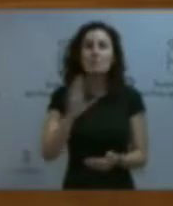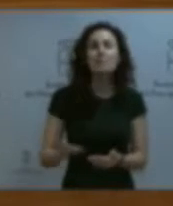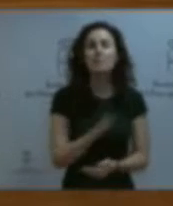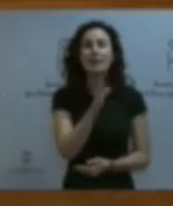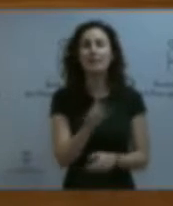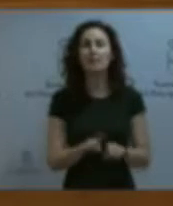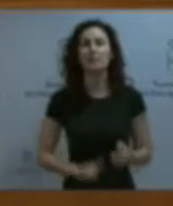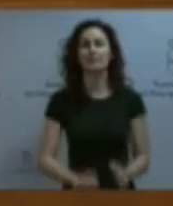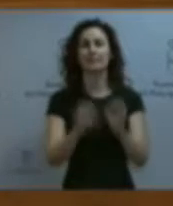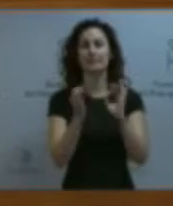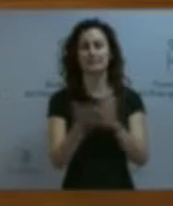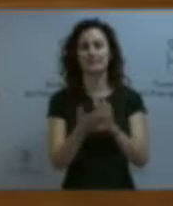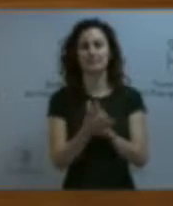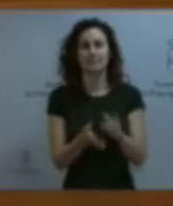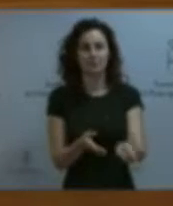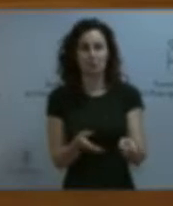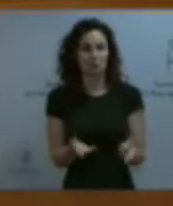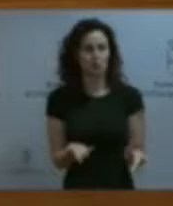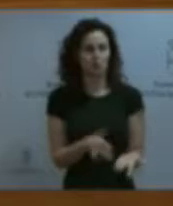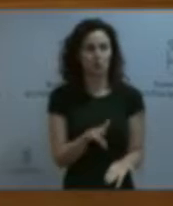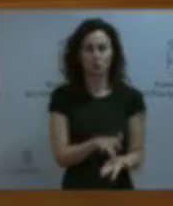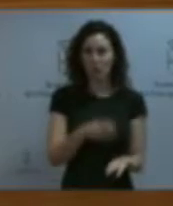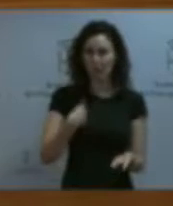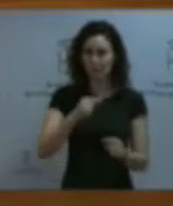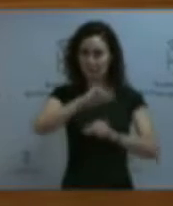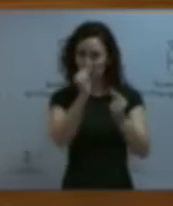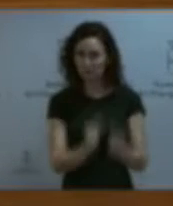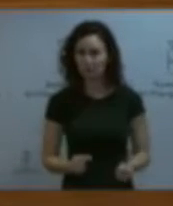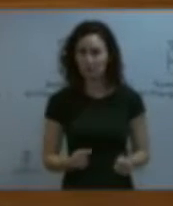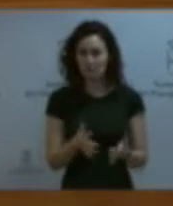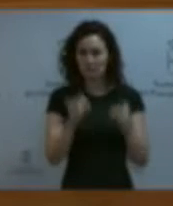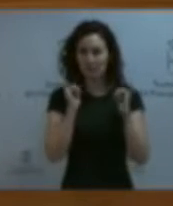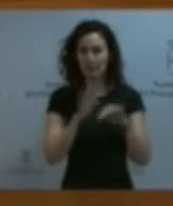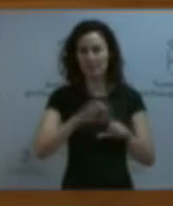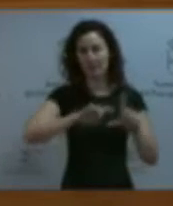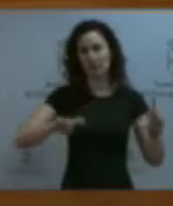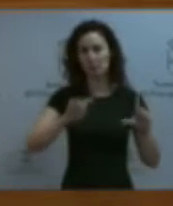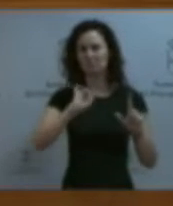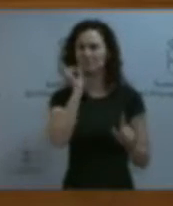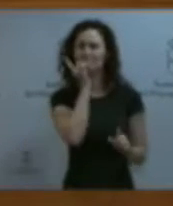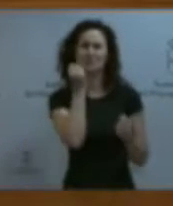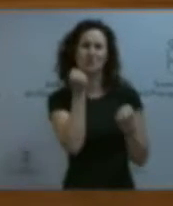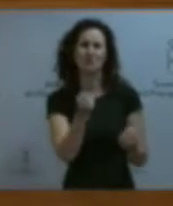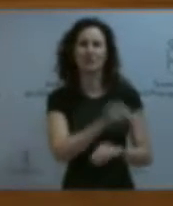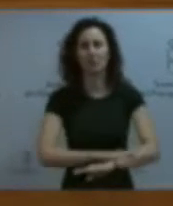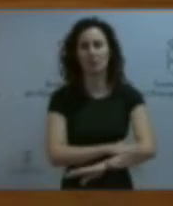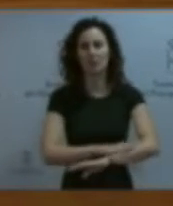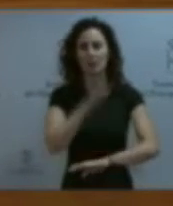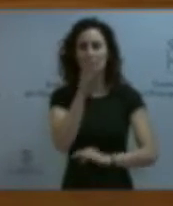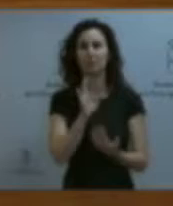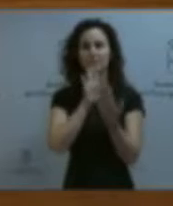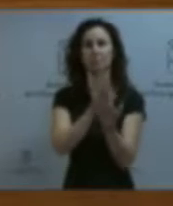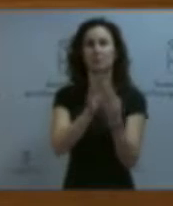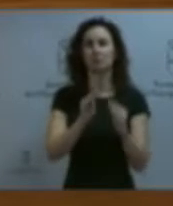de consignación presupuestaria expresa para cometer cualquier modificación respecto a las actividades estadísticas, son errores de un Gobierno que afronta este plan de